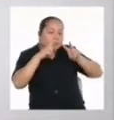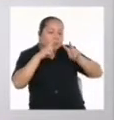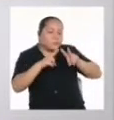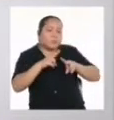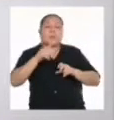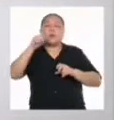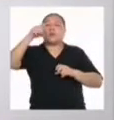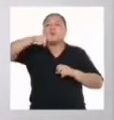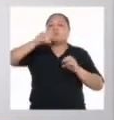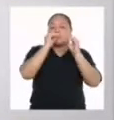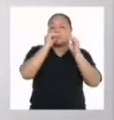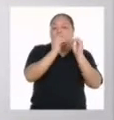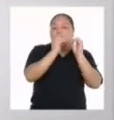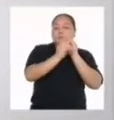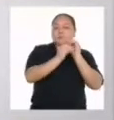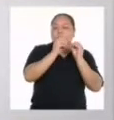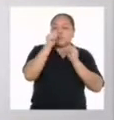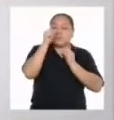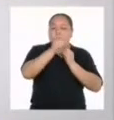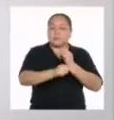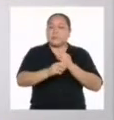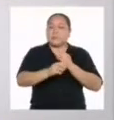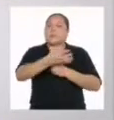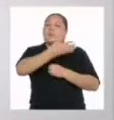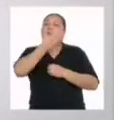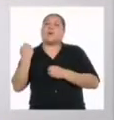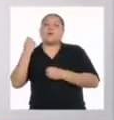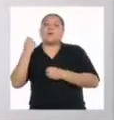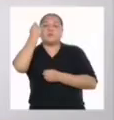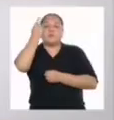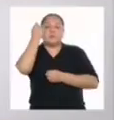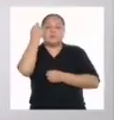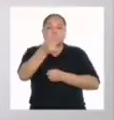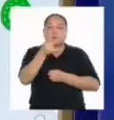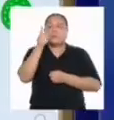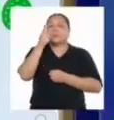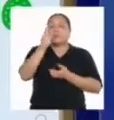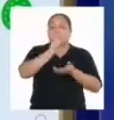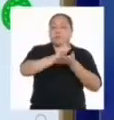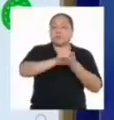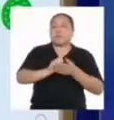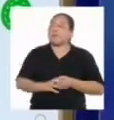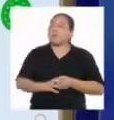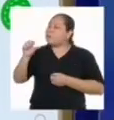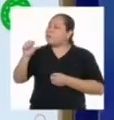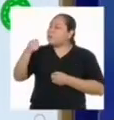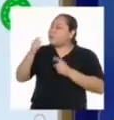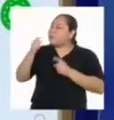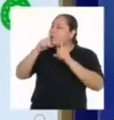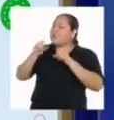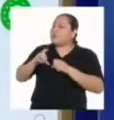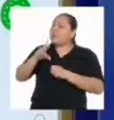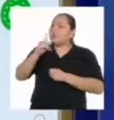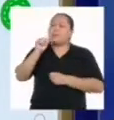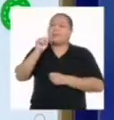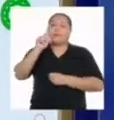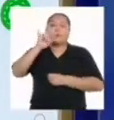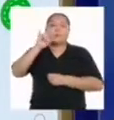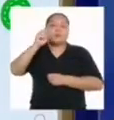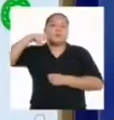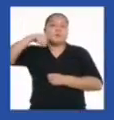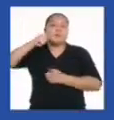necesario hacer alguna corrección que permisa comprender mejor lo que se escribió. Tenemos otra pregunta de Dayana.